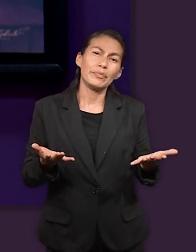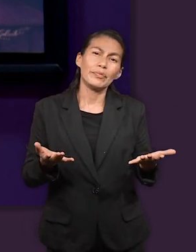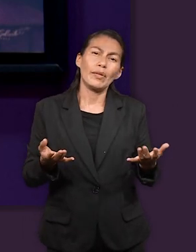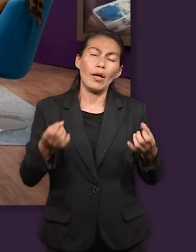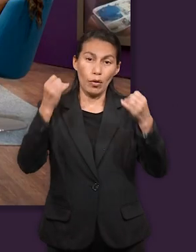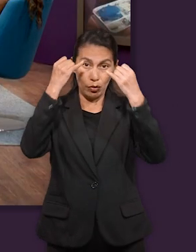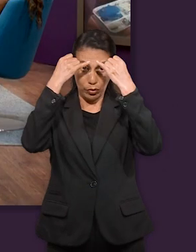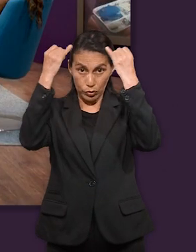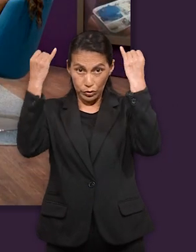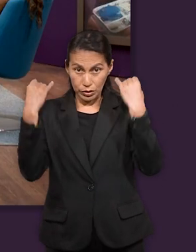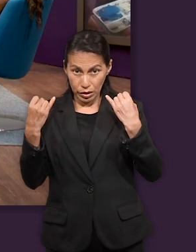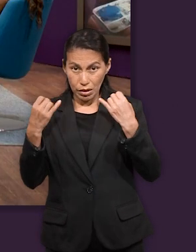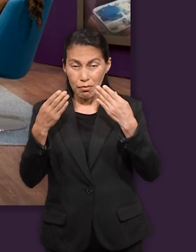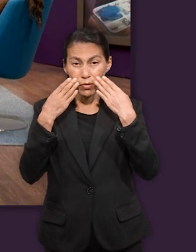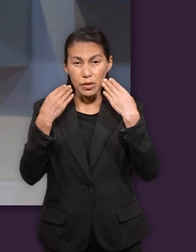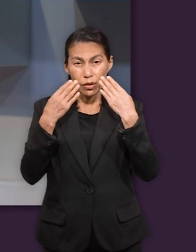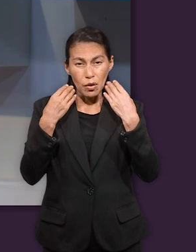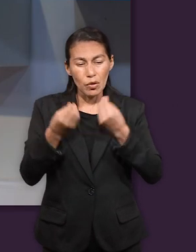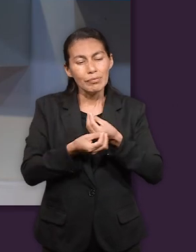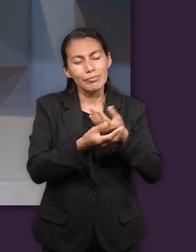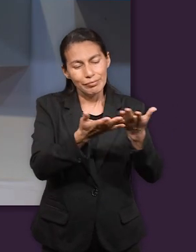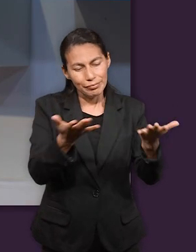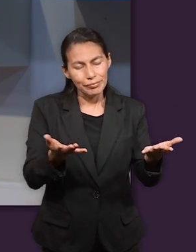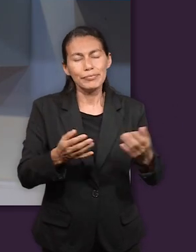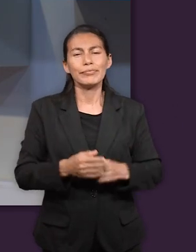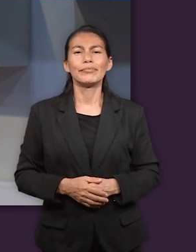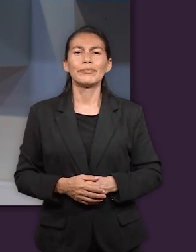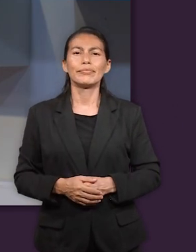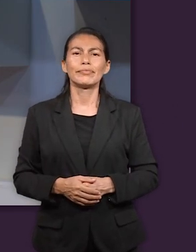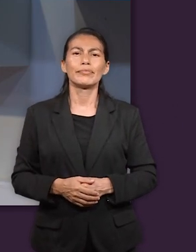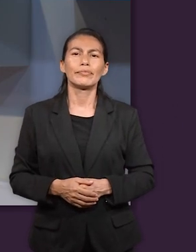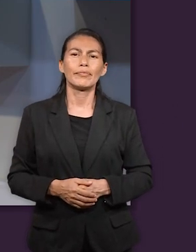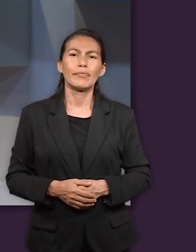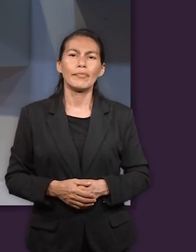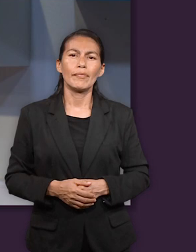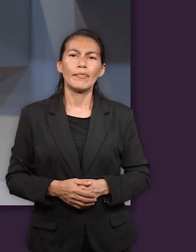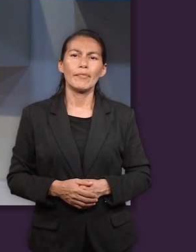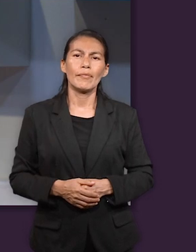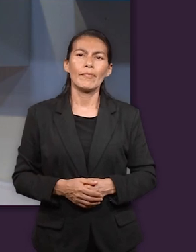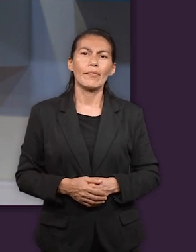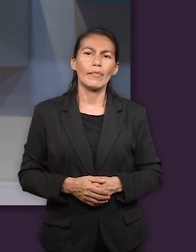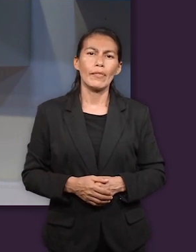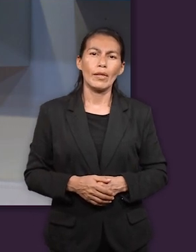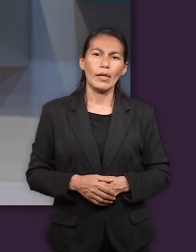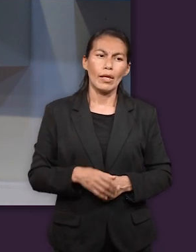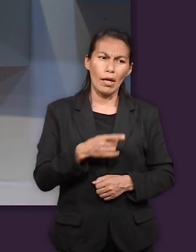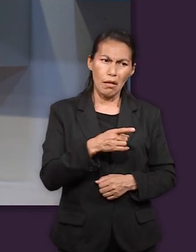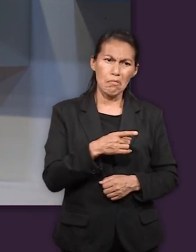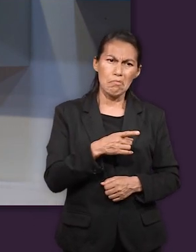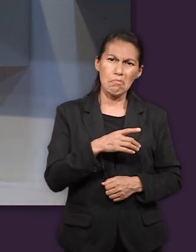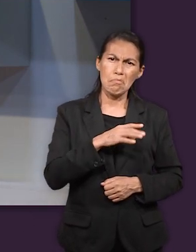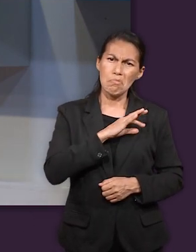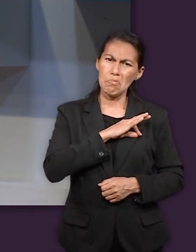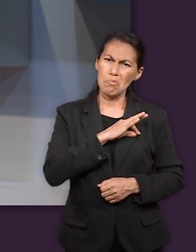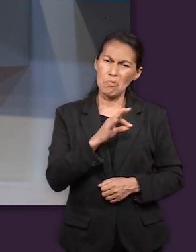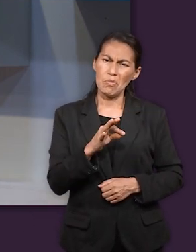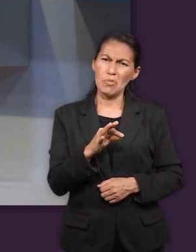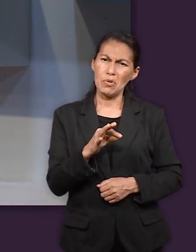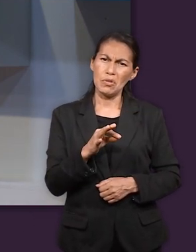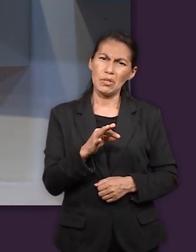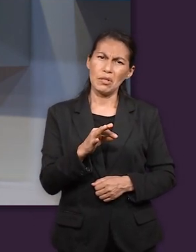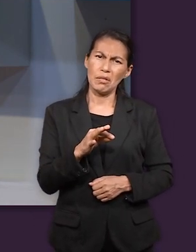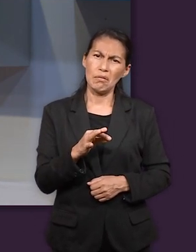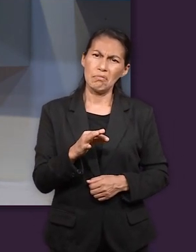muestra su misericordia por cada uno de nosotros José fue misericordioso con sus hermanos podría